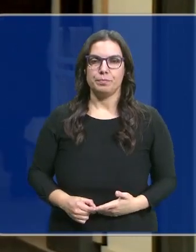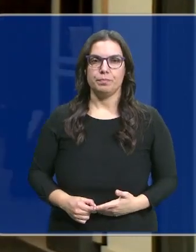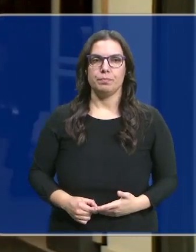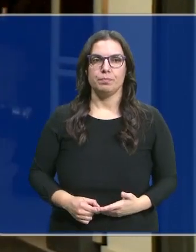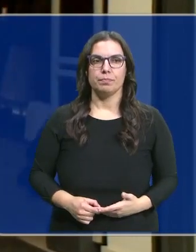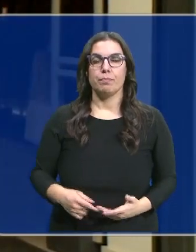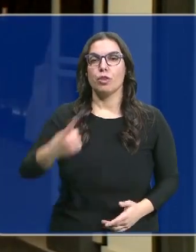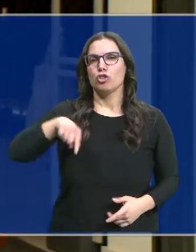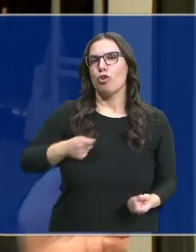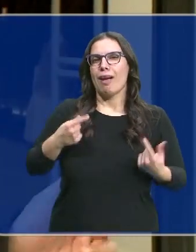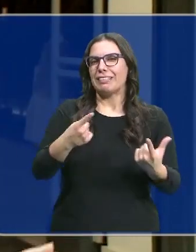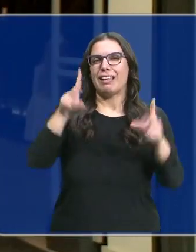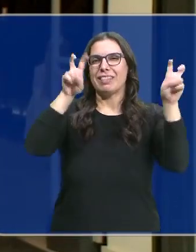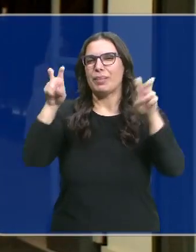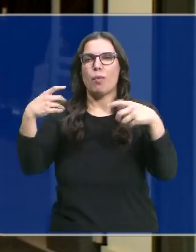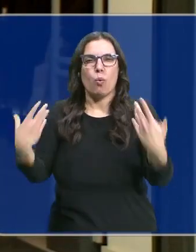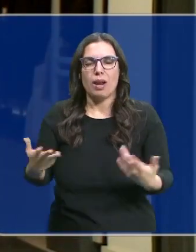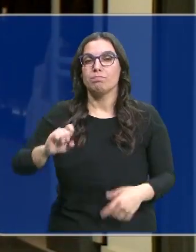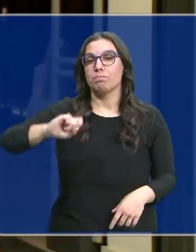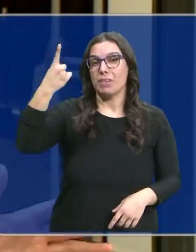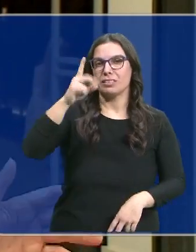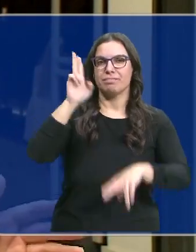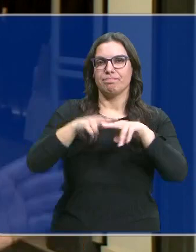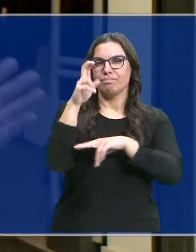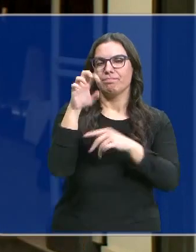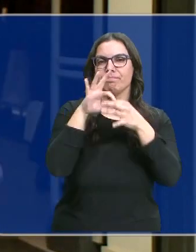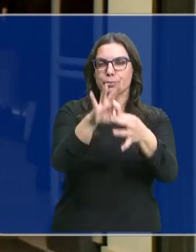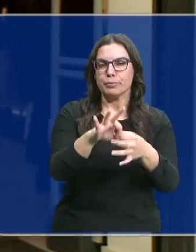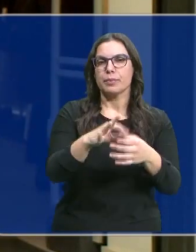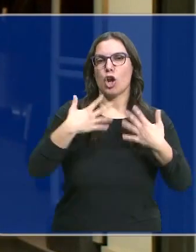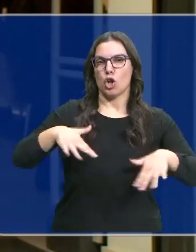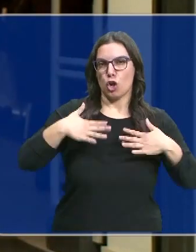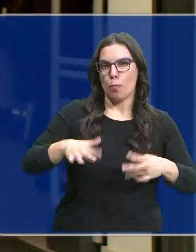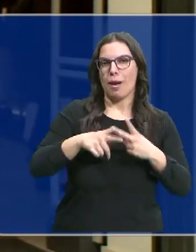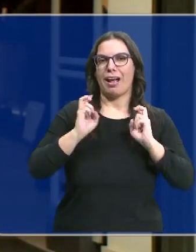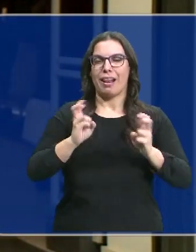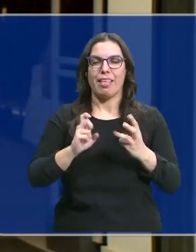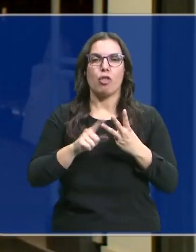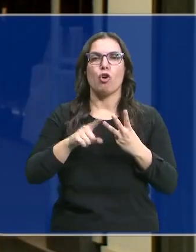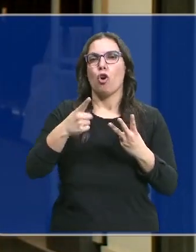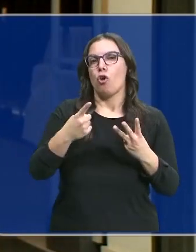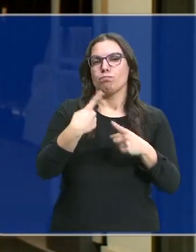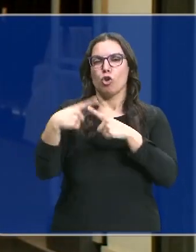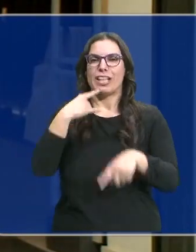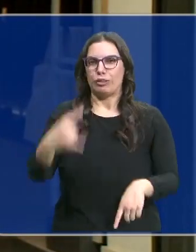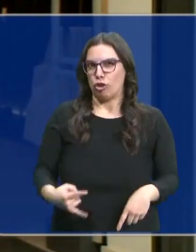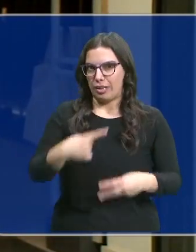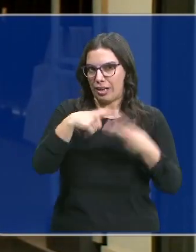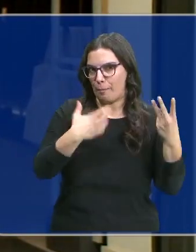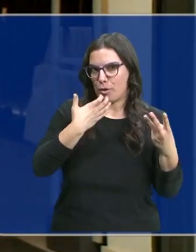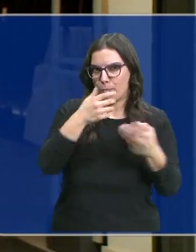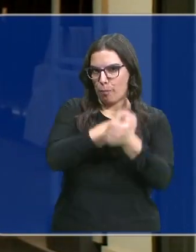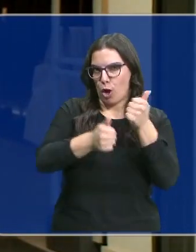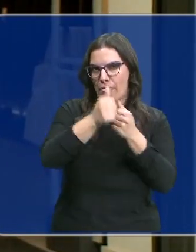¿Y en qué nos vamos a gastar ese dinero? Pues principalmente en el Black Friday nos solemos interesar más por la ropa, por el calzado o por los dispositivos electrónicos.